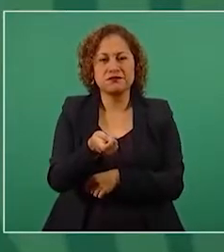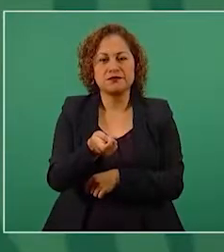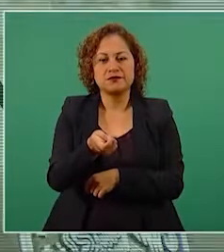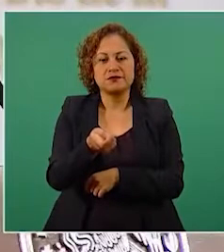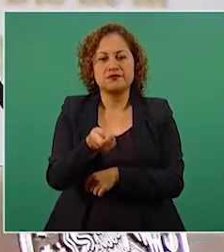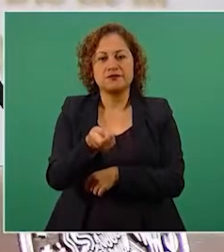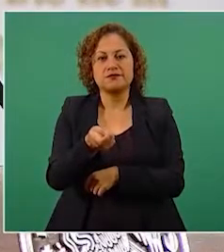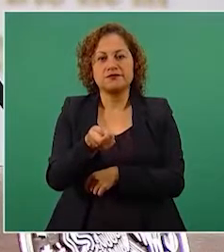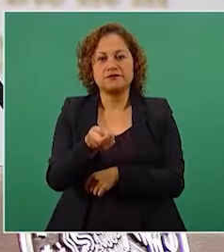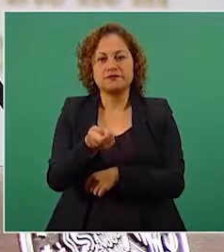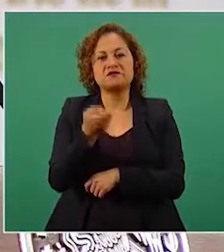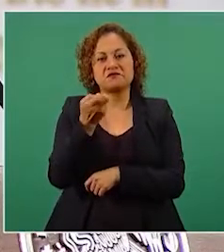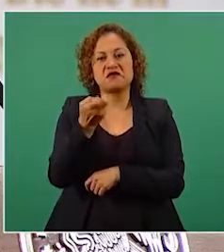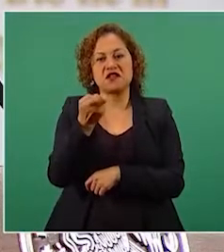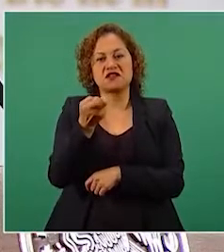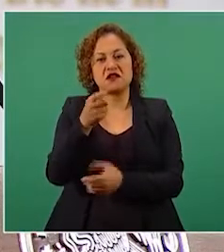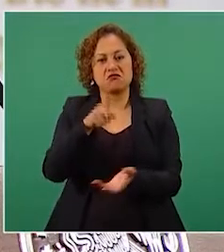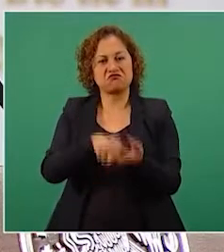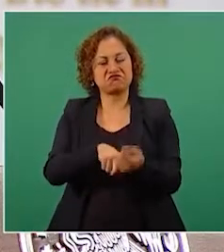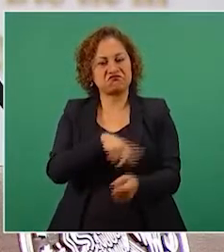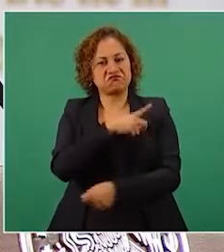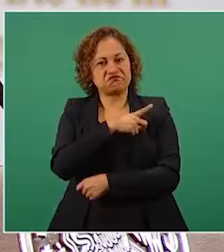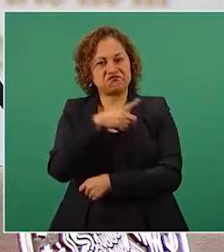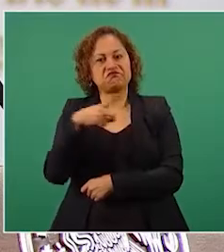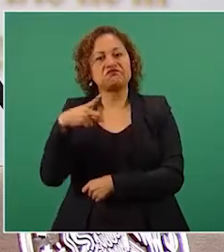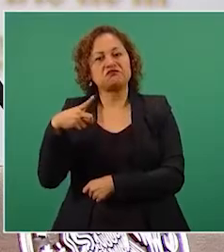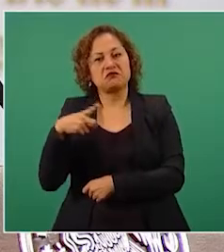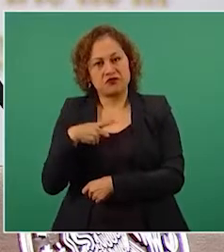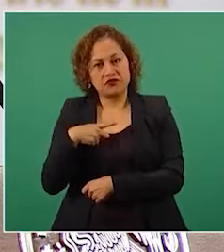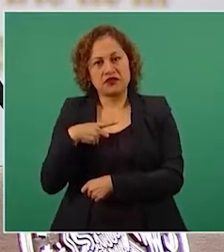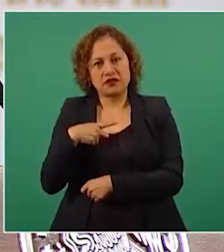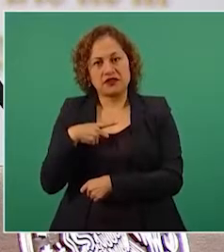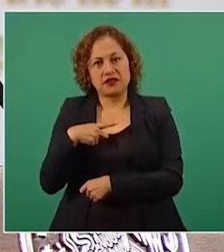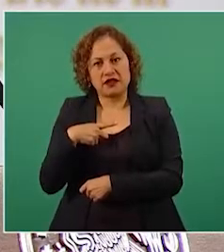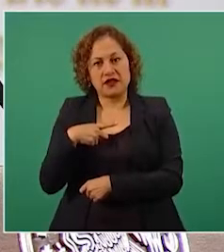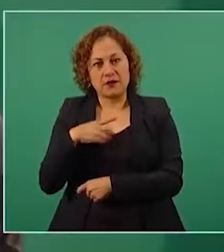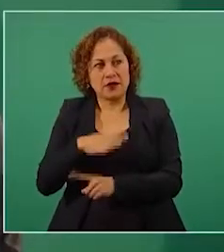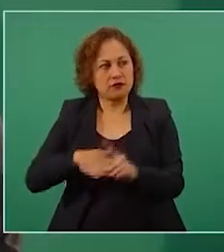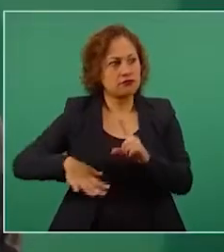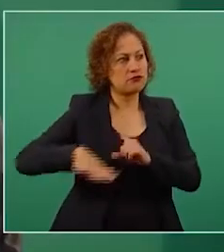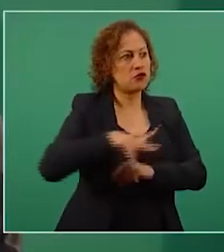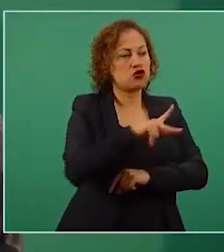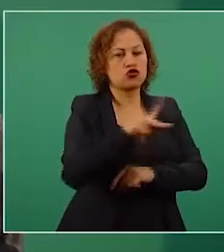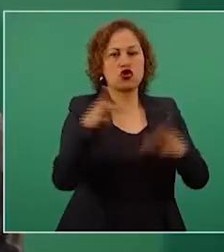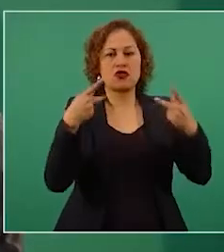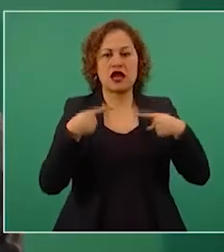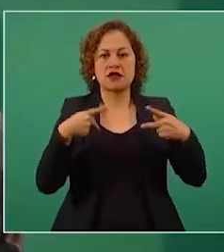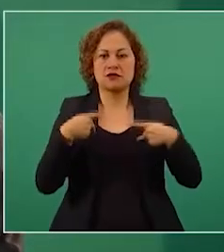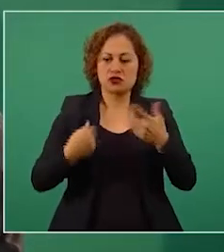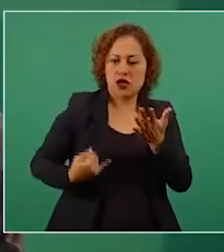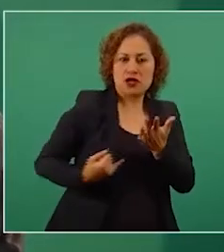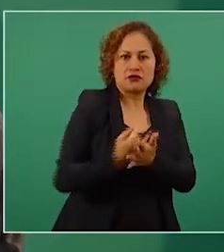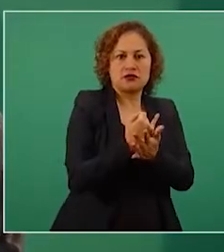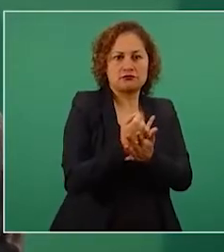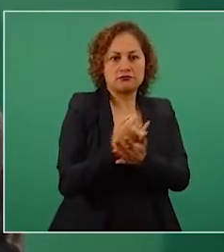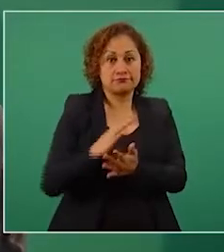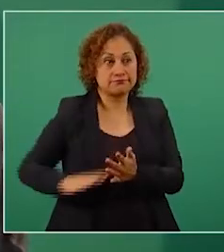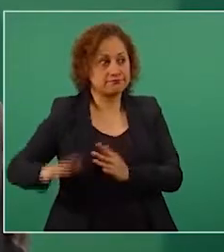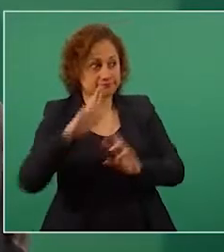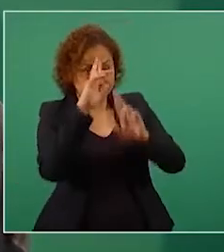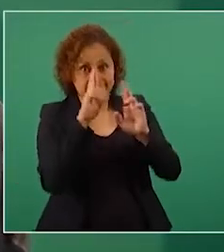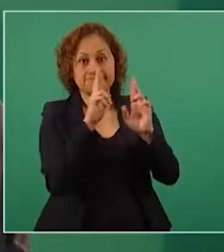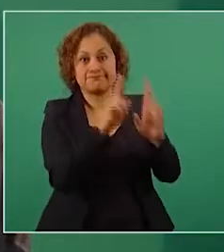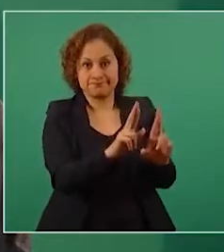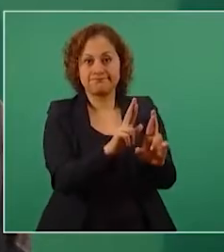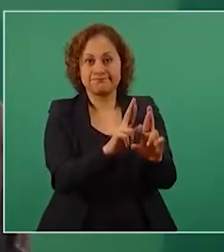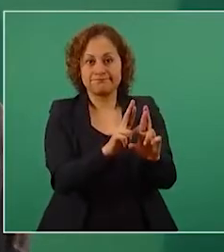el respetar la voluntad del pueblo, en